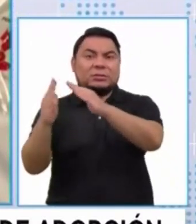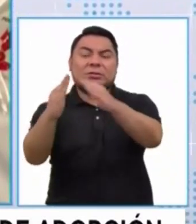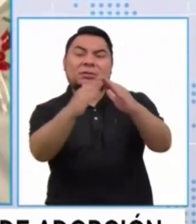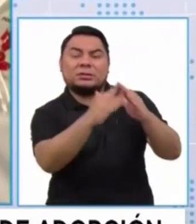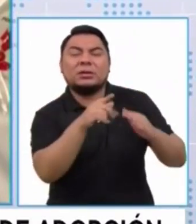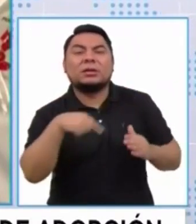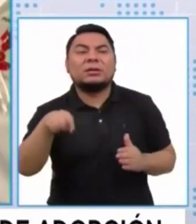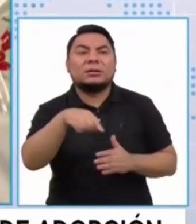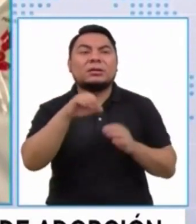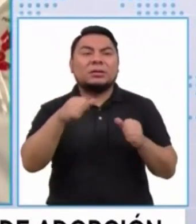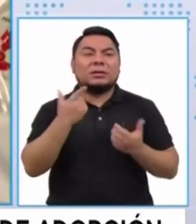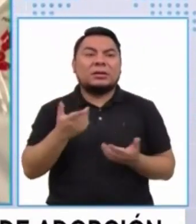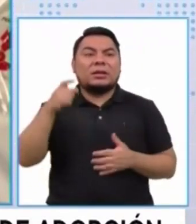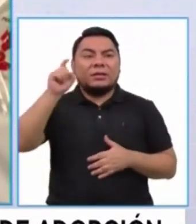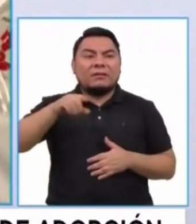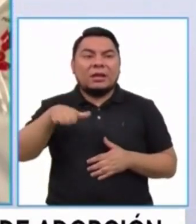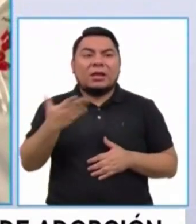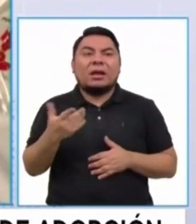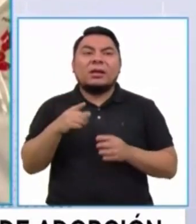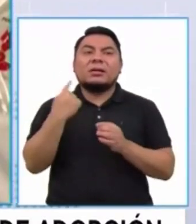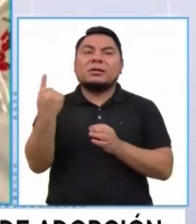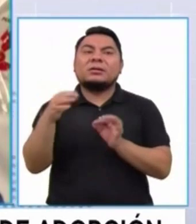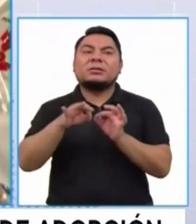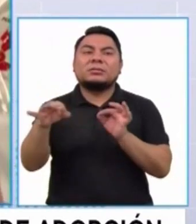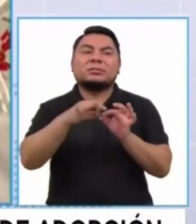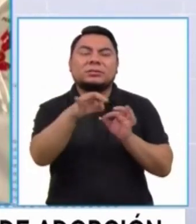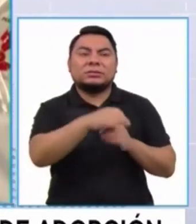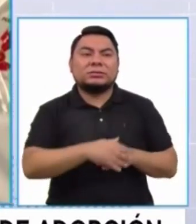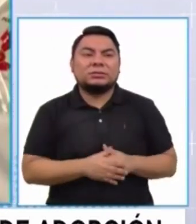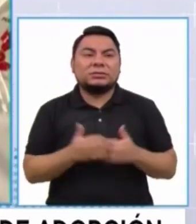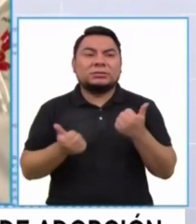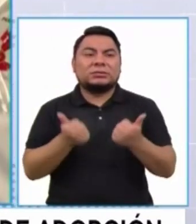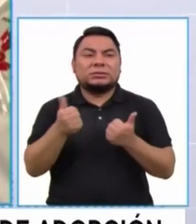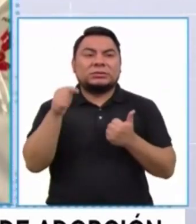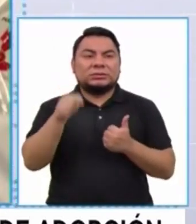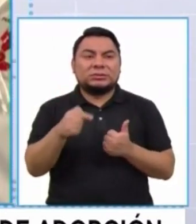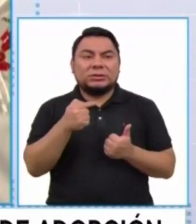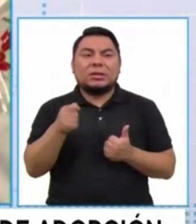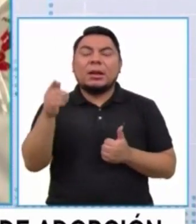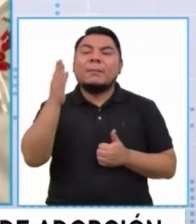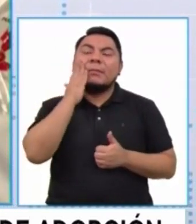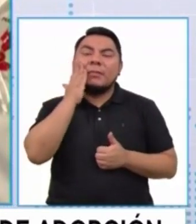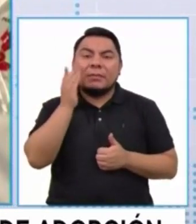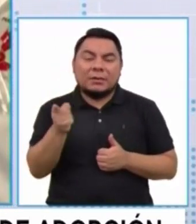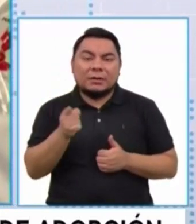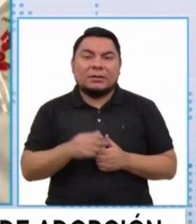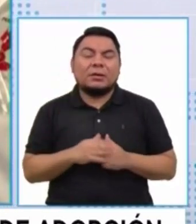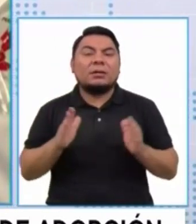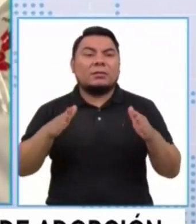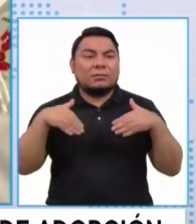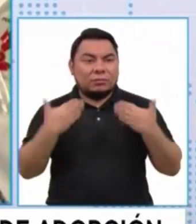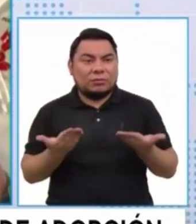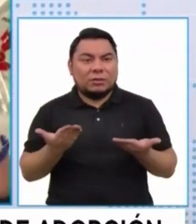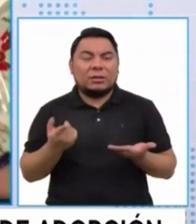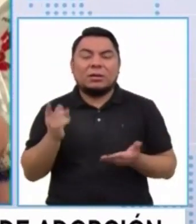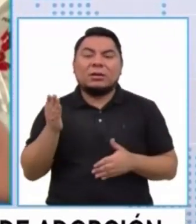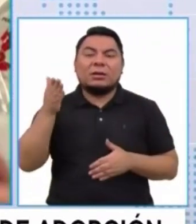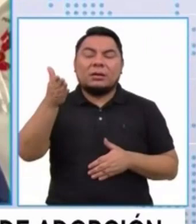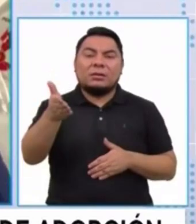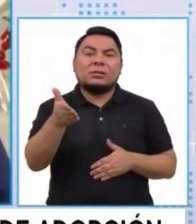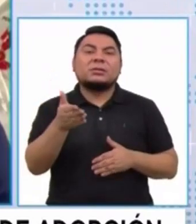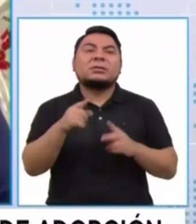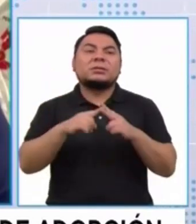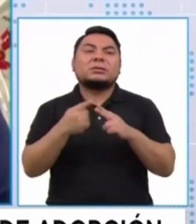deberían existir en cada provincia, mientras la madre puede acudir a